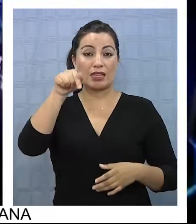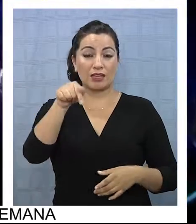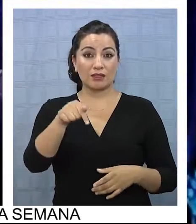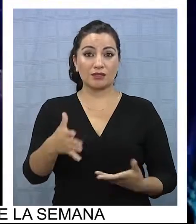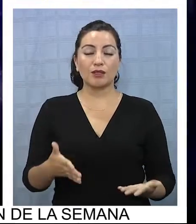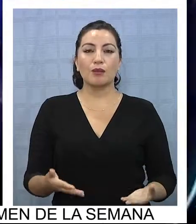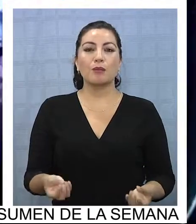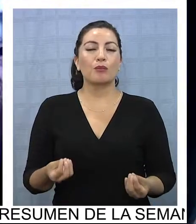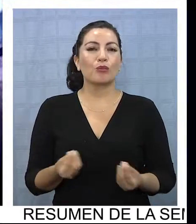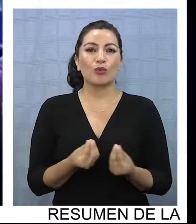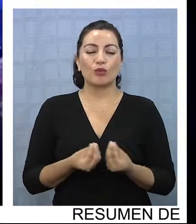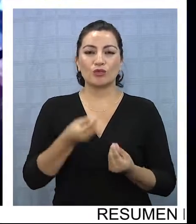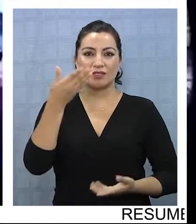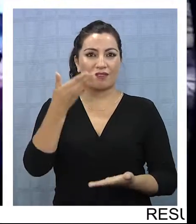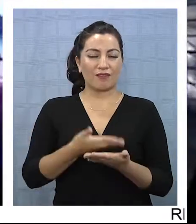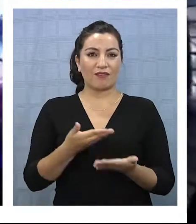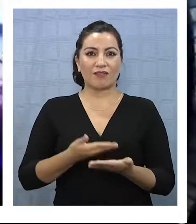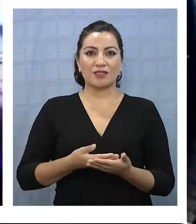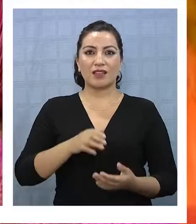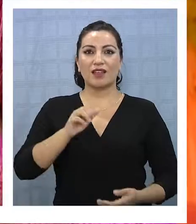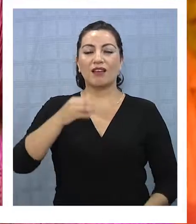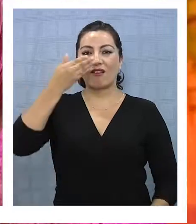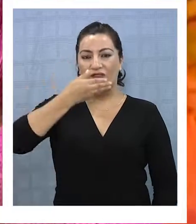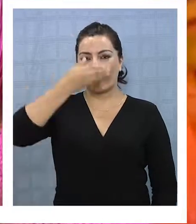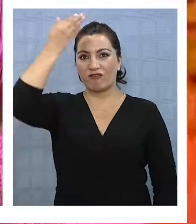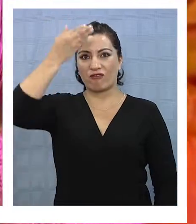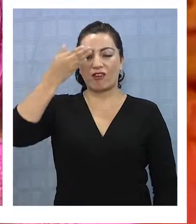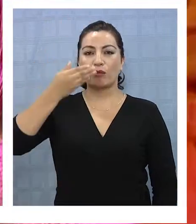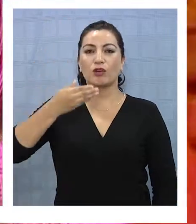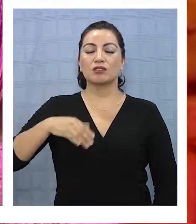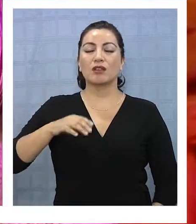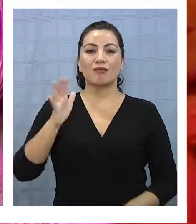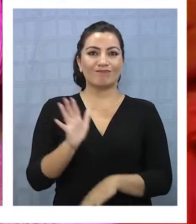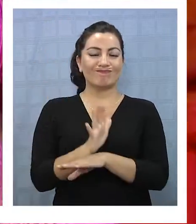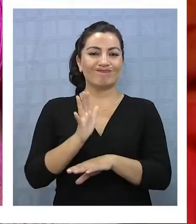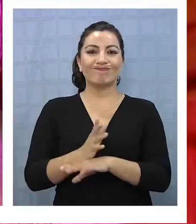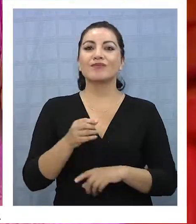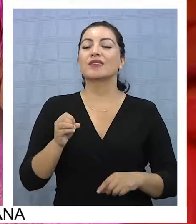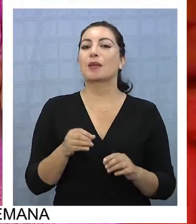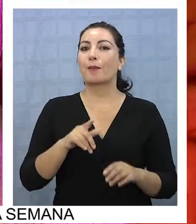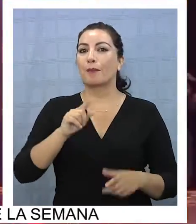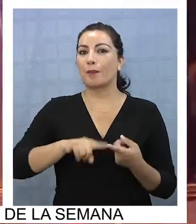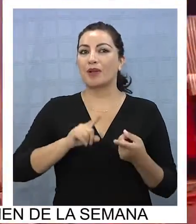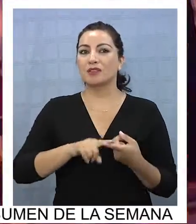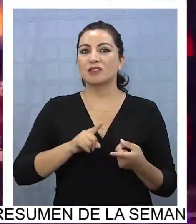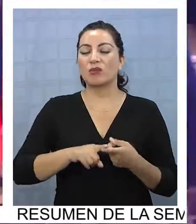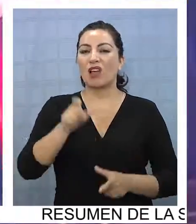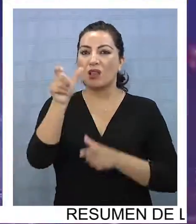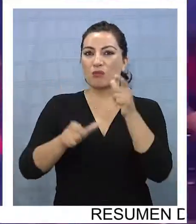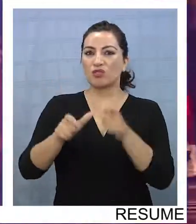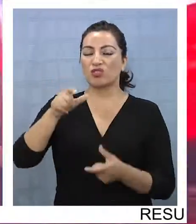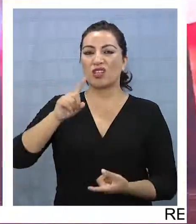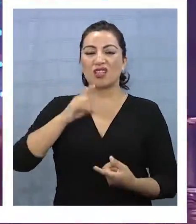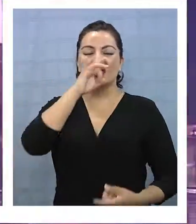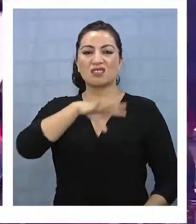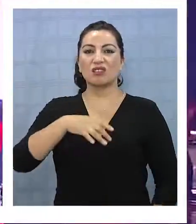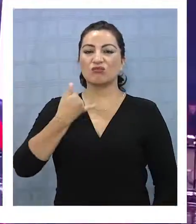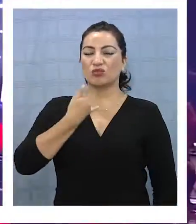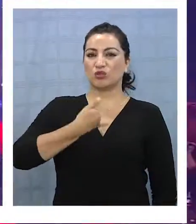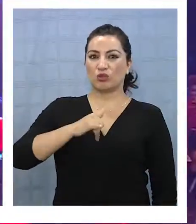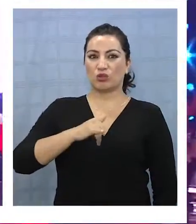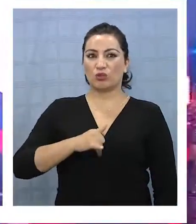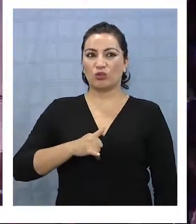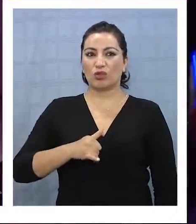sentido es que muchas veces los artistas elegidos para actuar en la Quinta Vergara no son completamente del gusto del público chileno y se